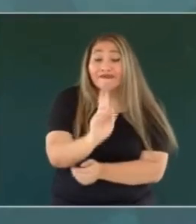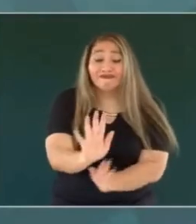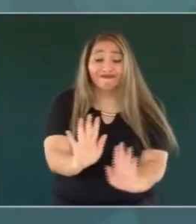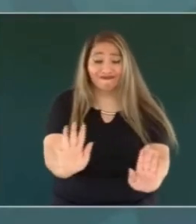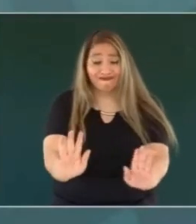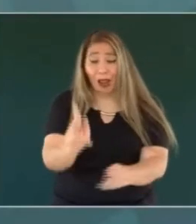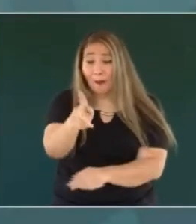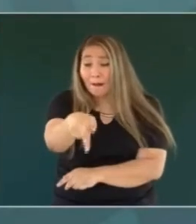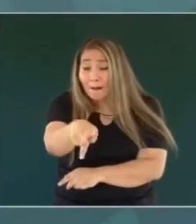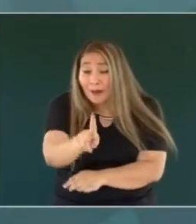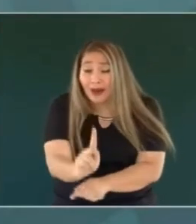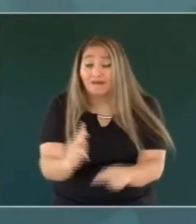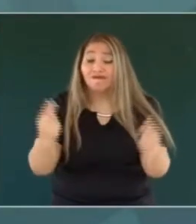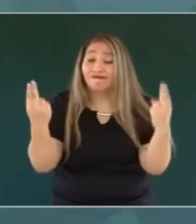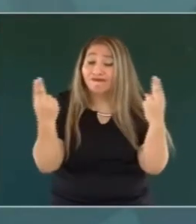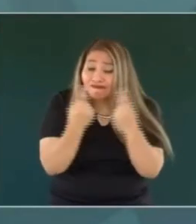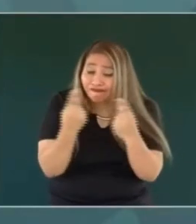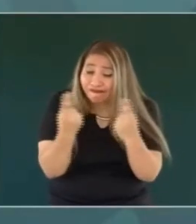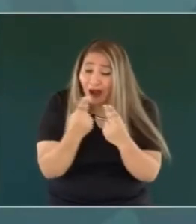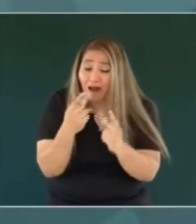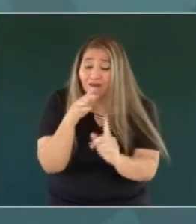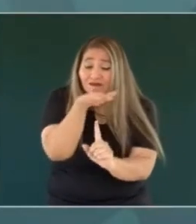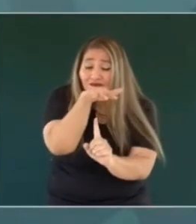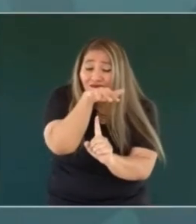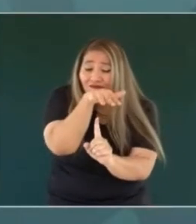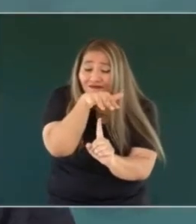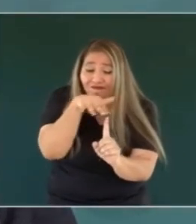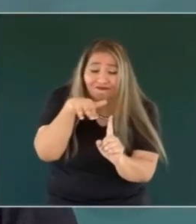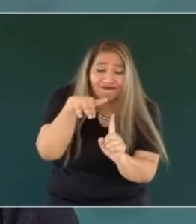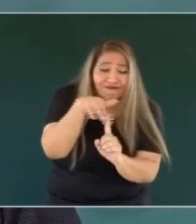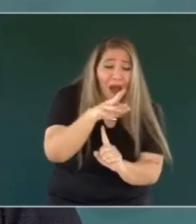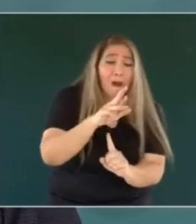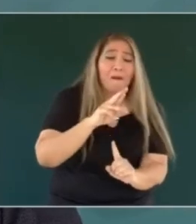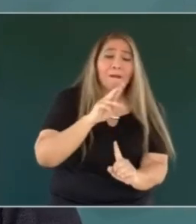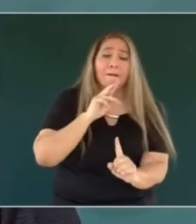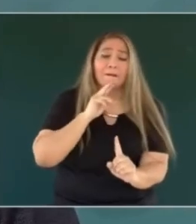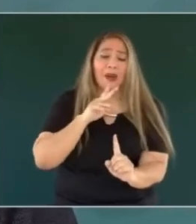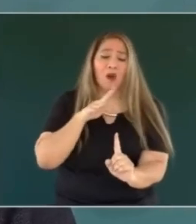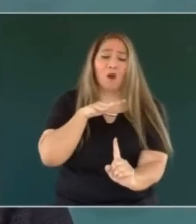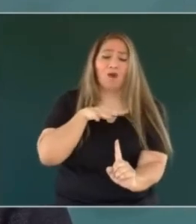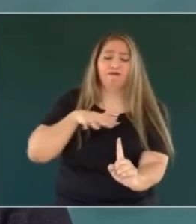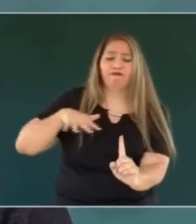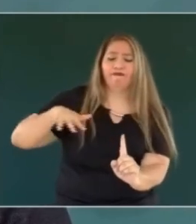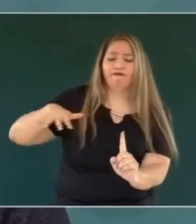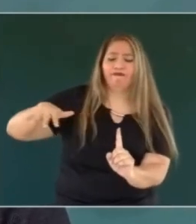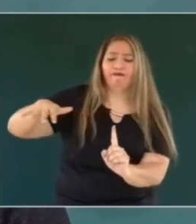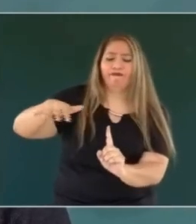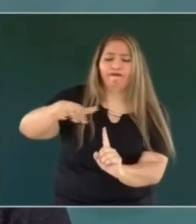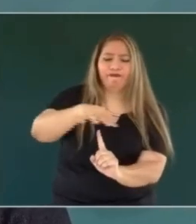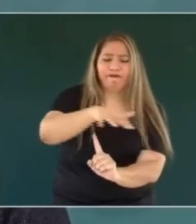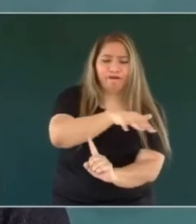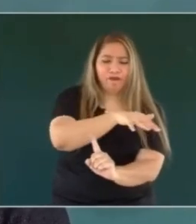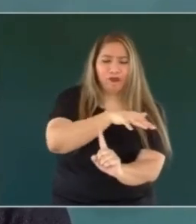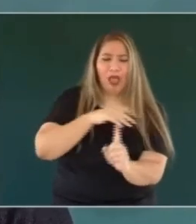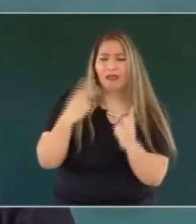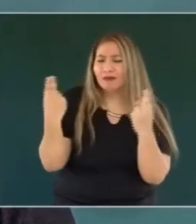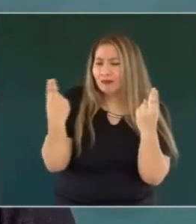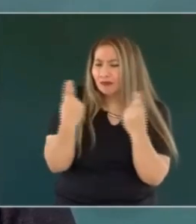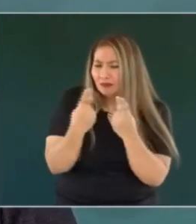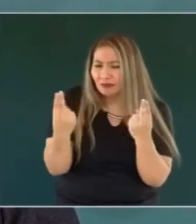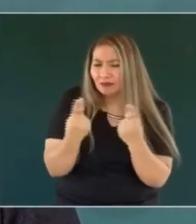mejorar el medio ambiente, necesitamos